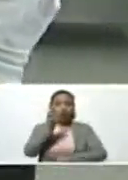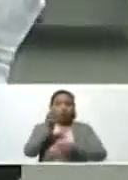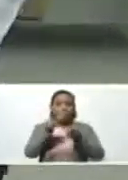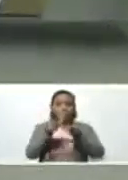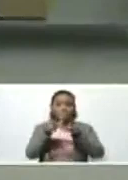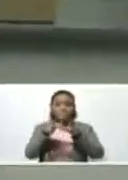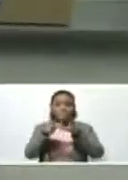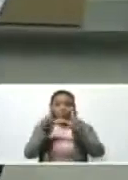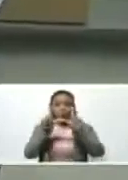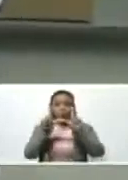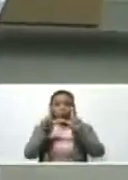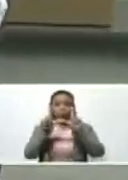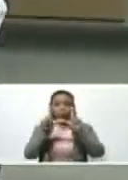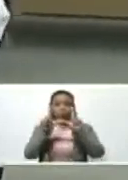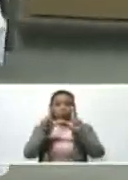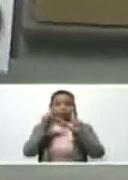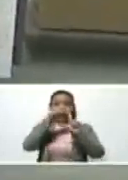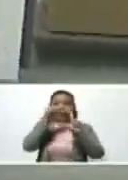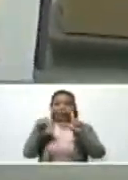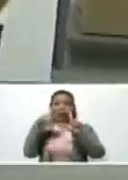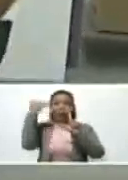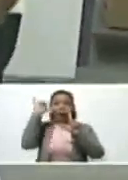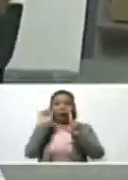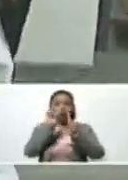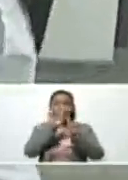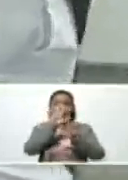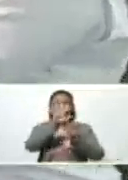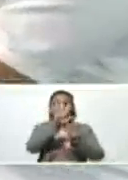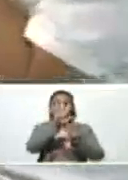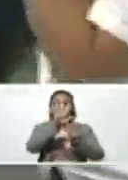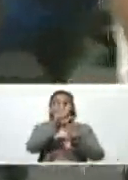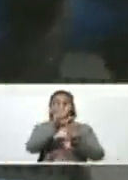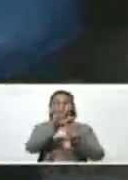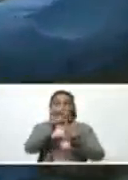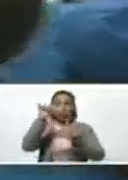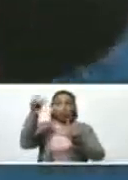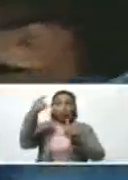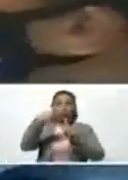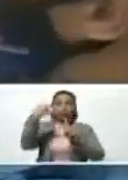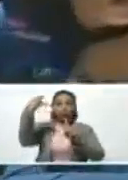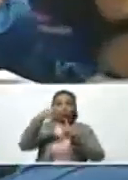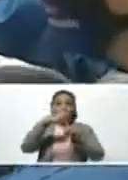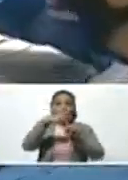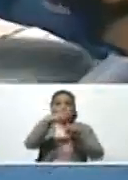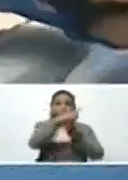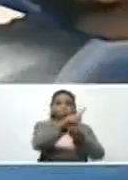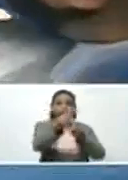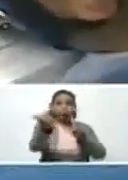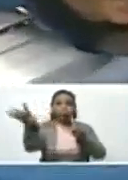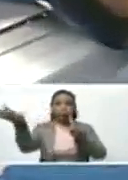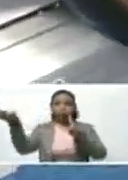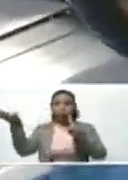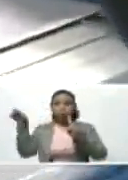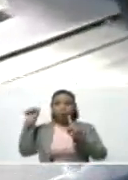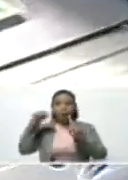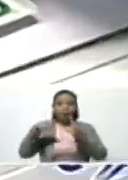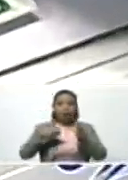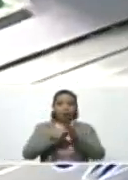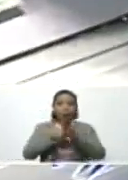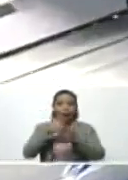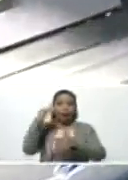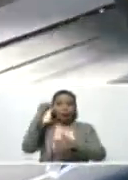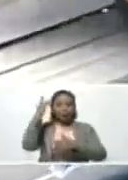antenas tienen una ganancia de 5 decibelios cada una. El modem está en la